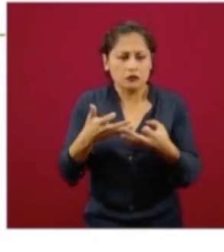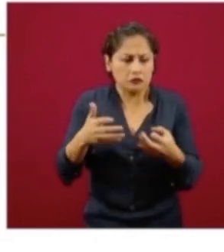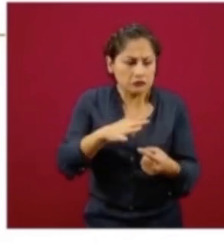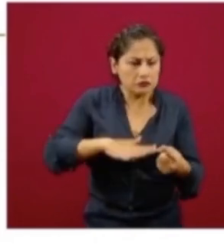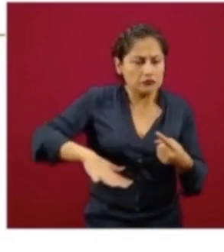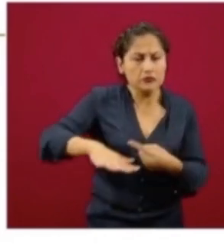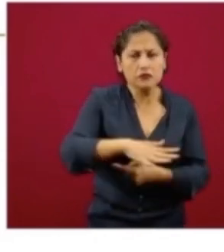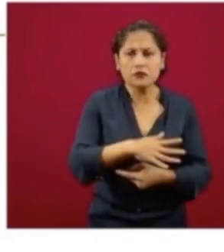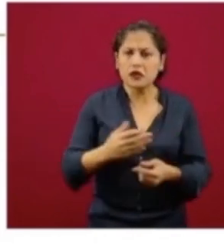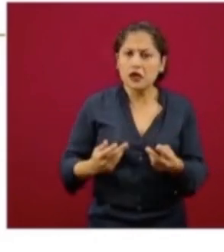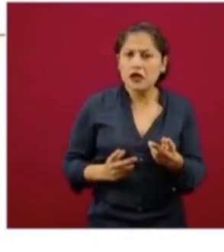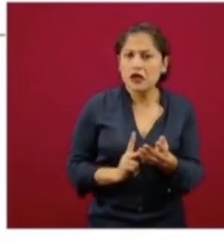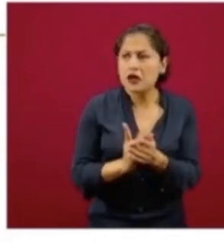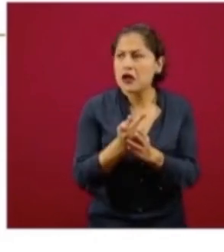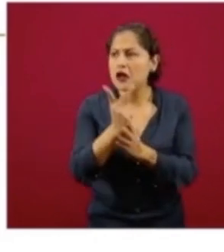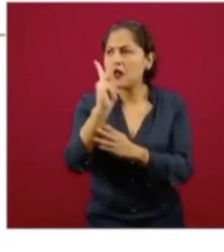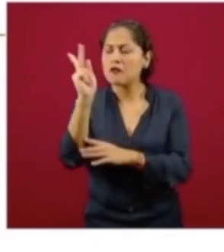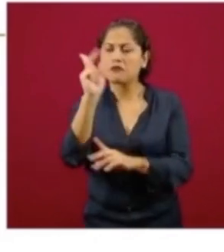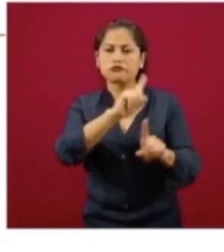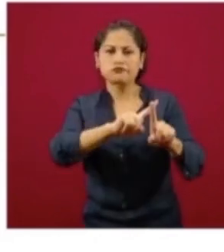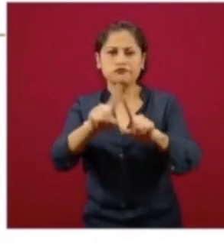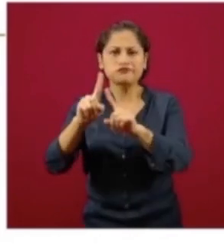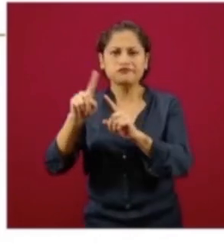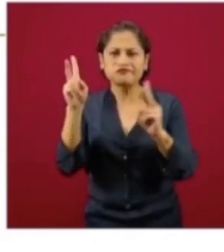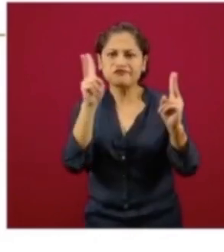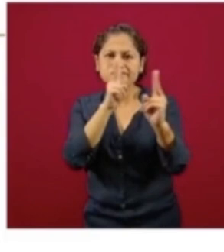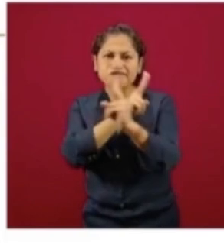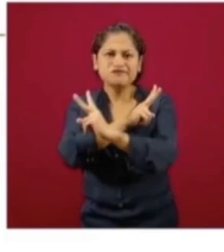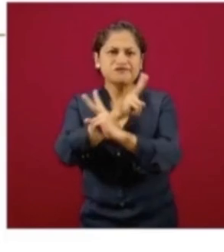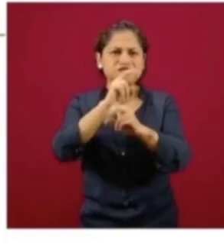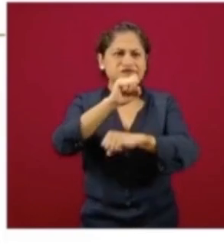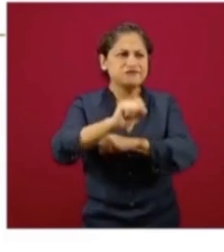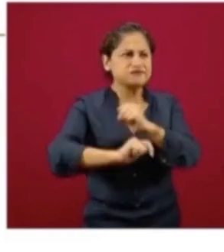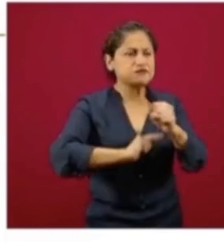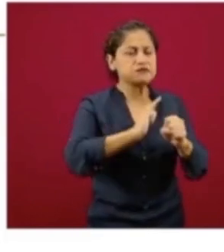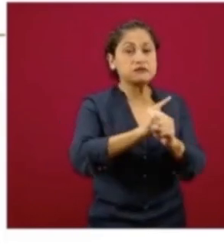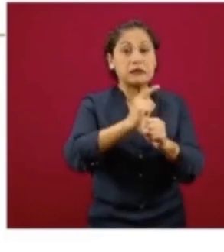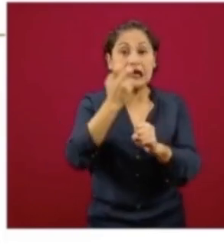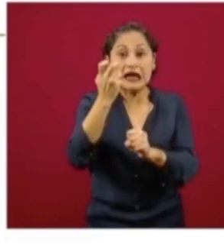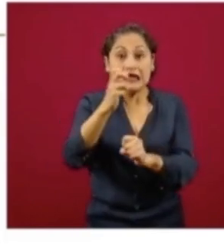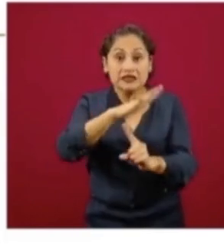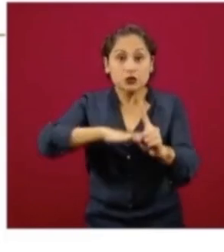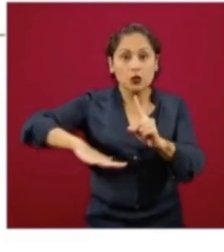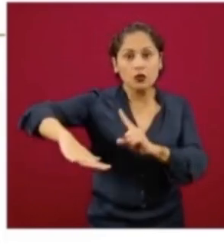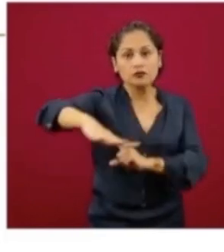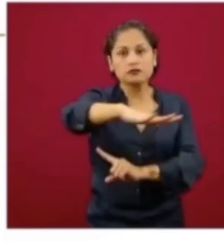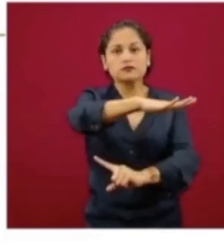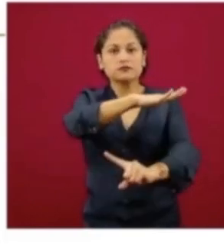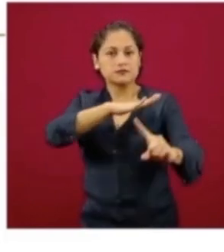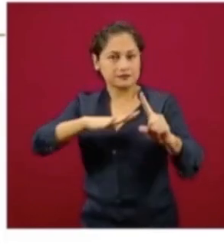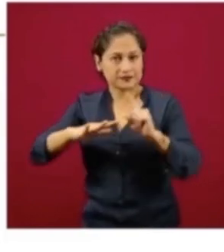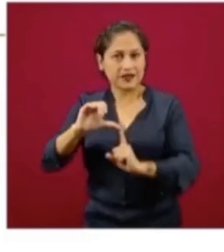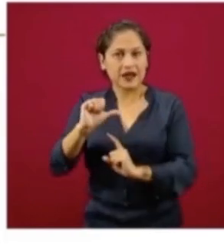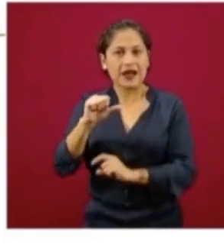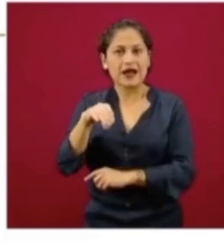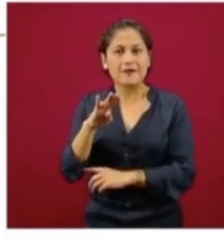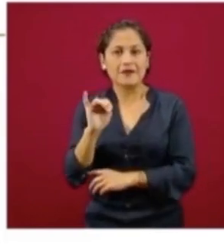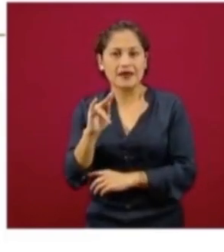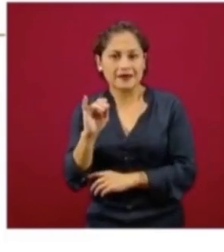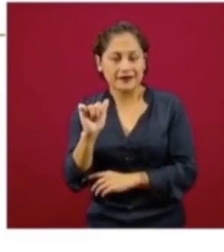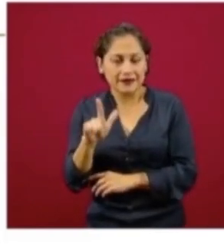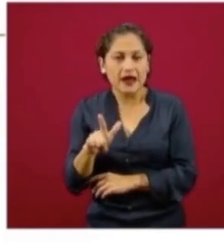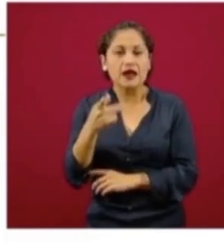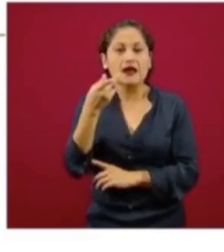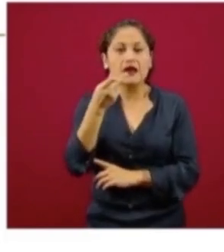la fauna, del aire que respiramos. Y en ese sentido, esa es la parte ambiental. Pero también decimos nosotros libre